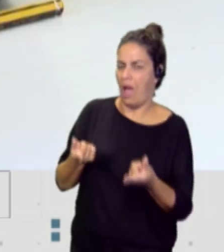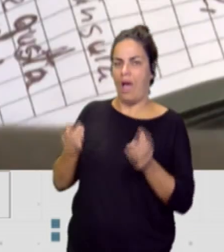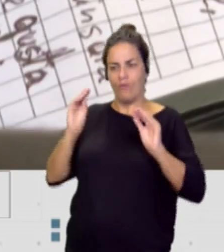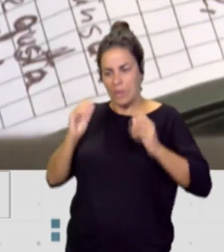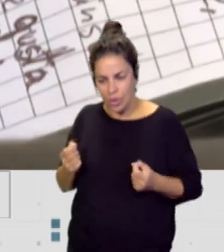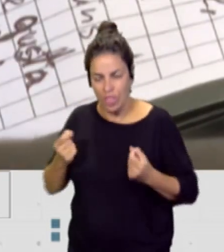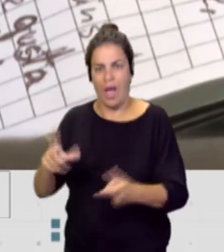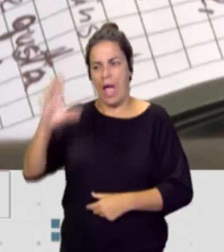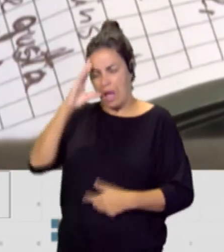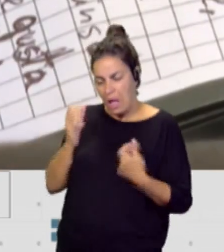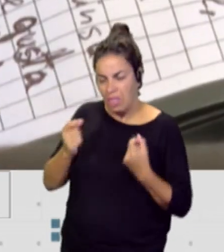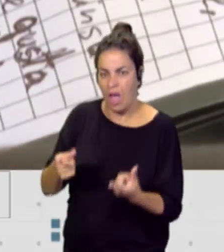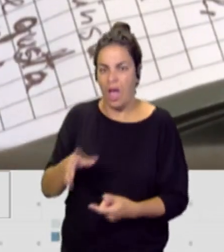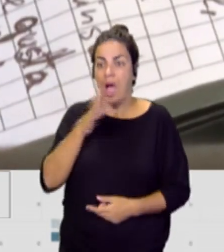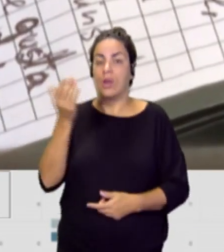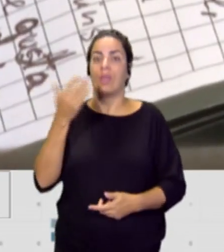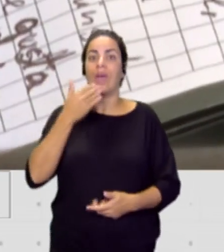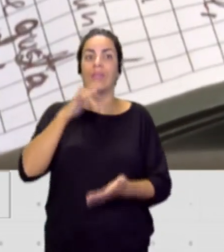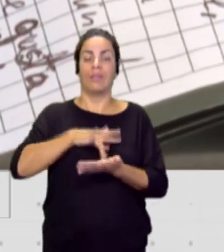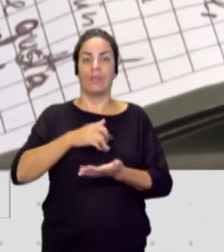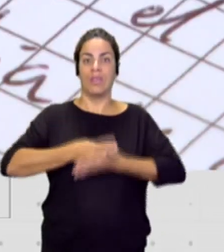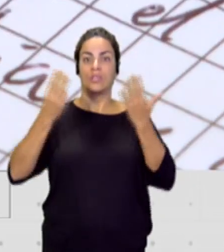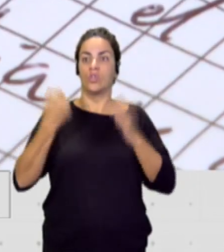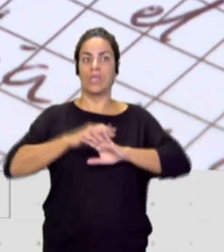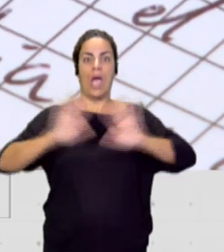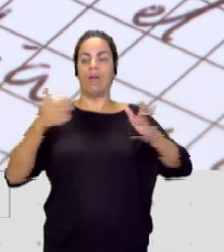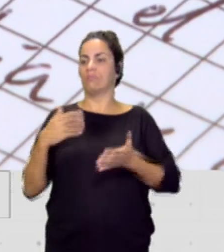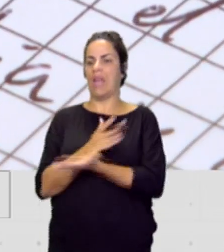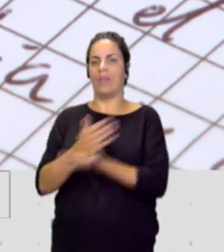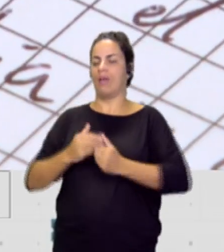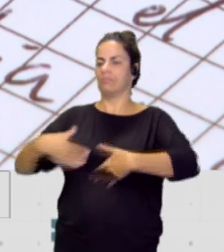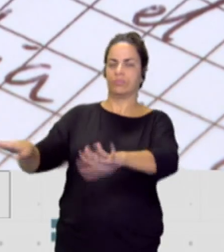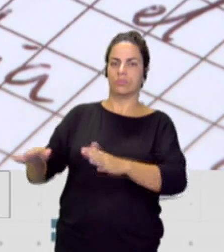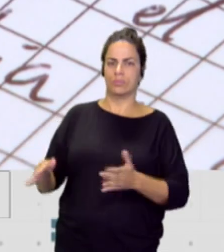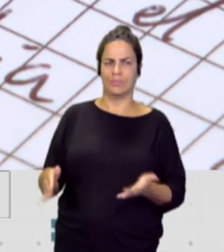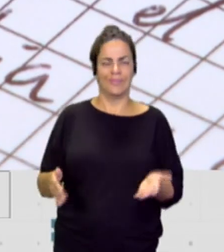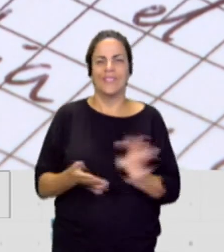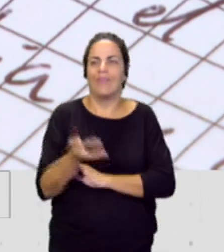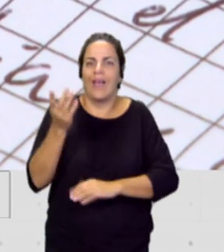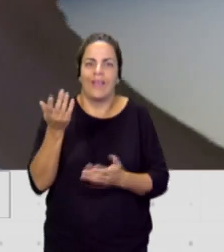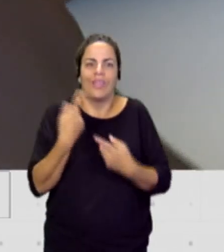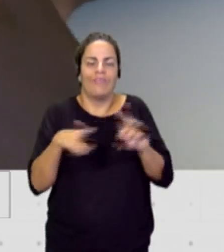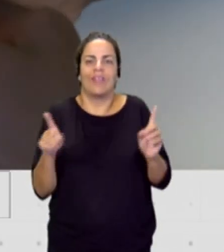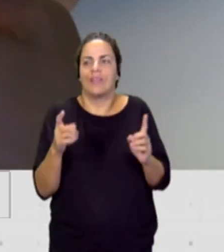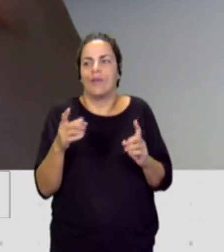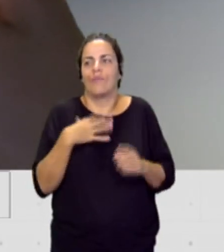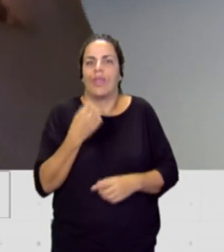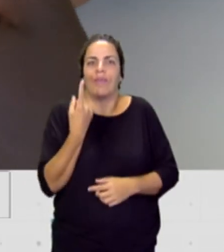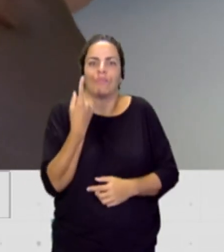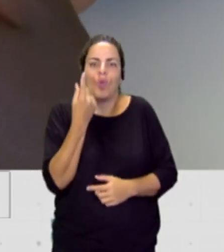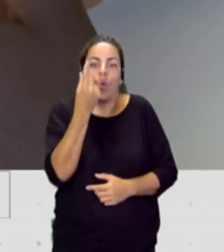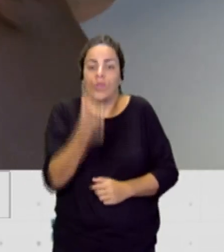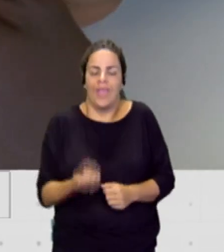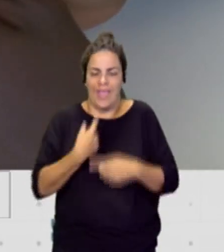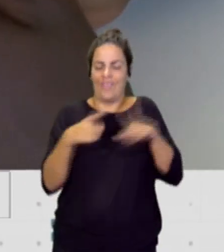al final la fecha de nacimiento es un día, un día. Pero el día anterior tienes el apoyo, tienes el arrobo,